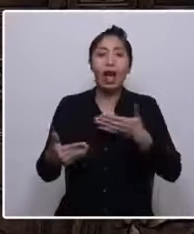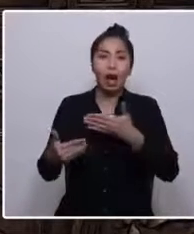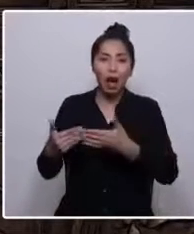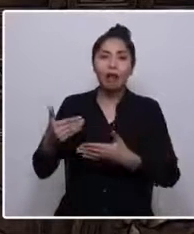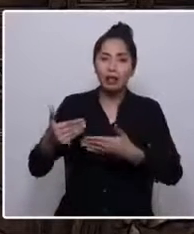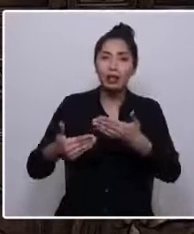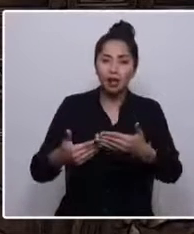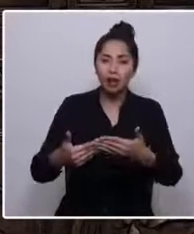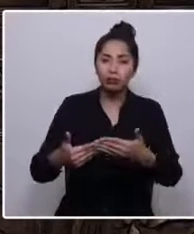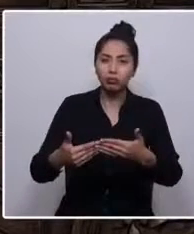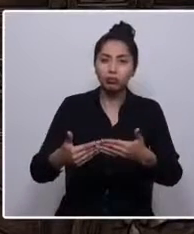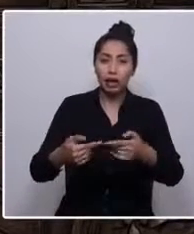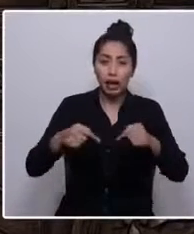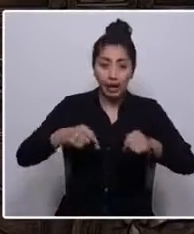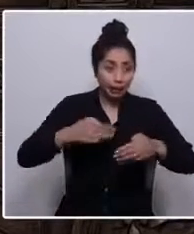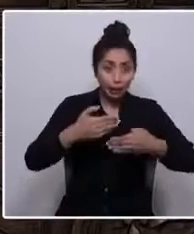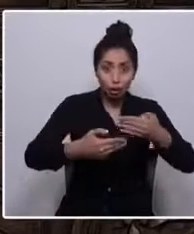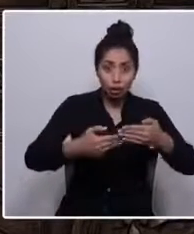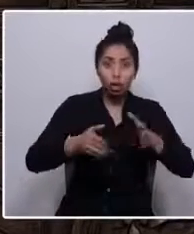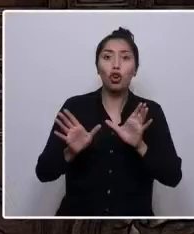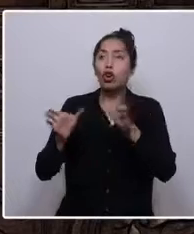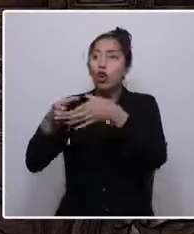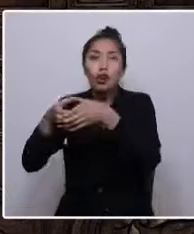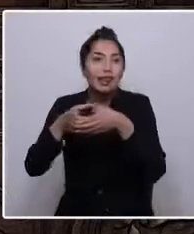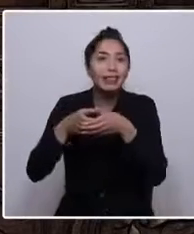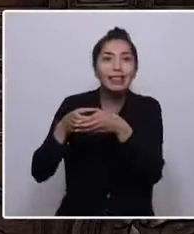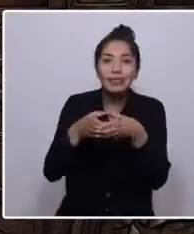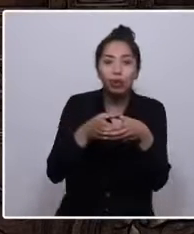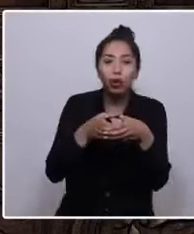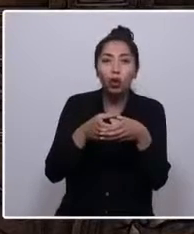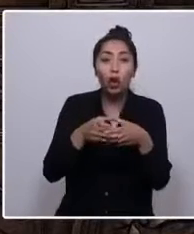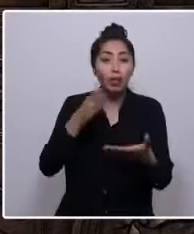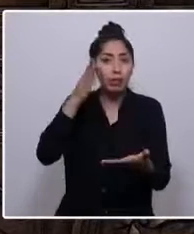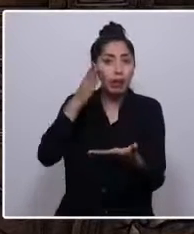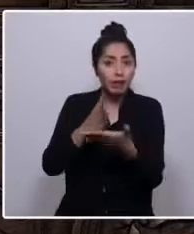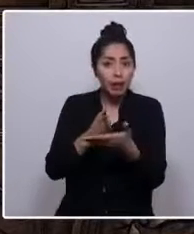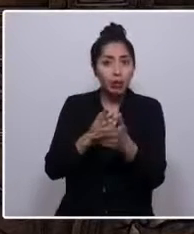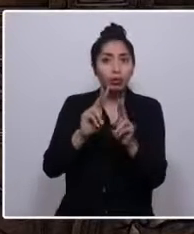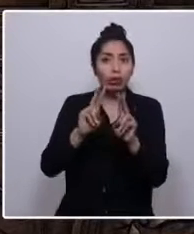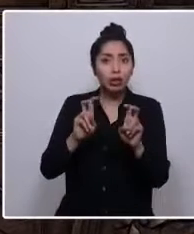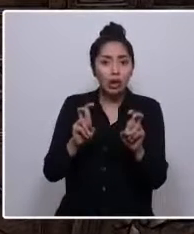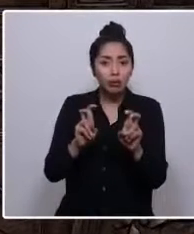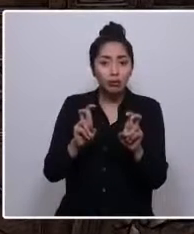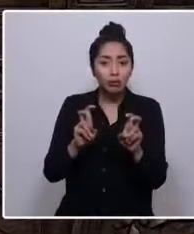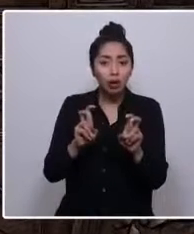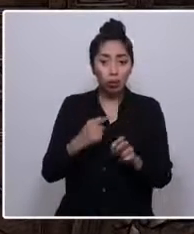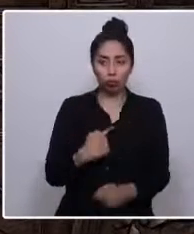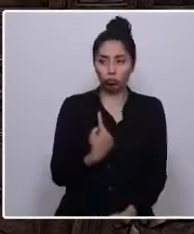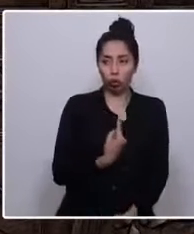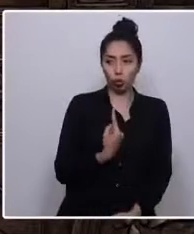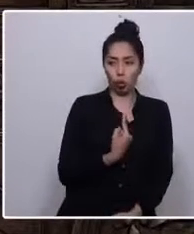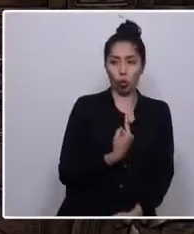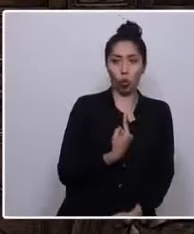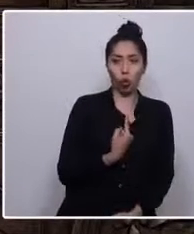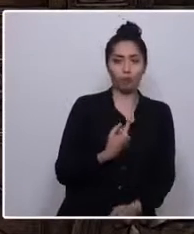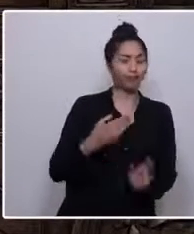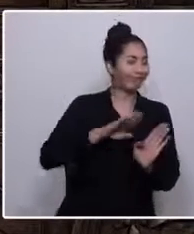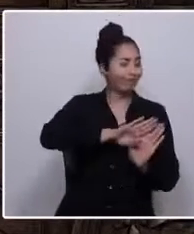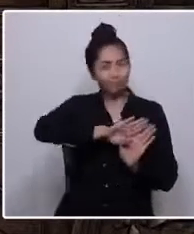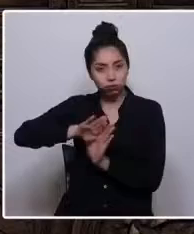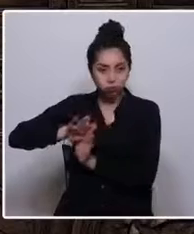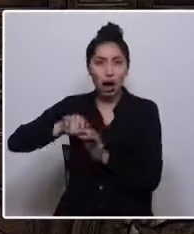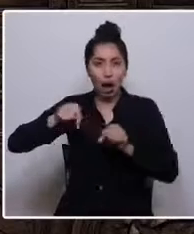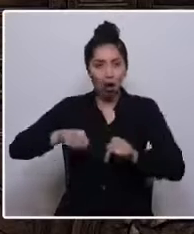que es colectivo y en el cual debemos dejar atrás la mezquindad de la mera individualidad para permitir la